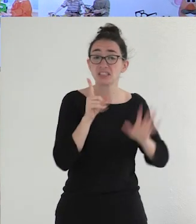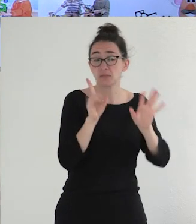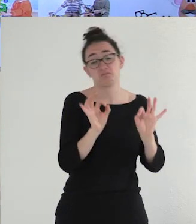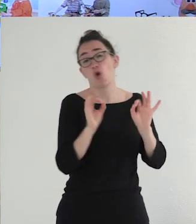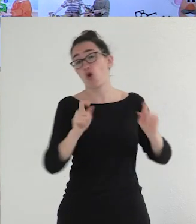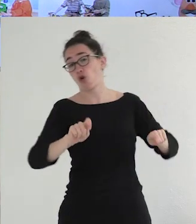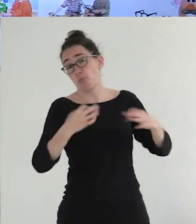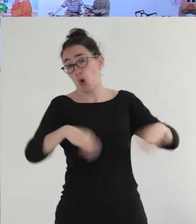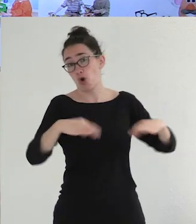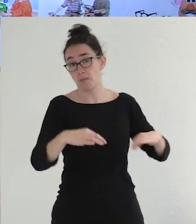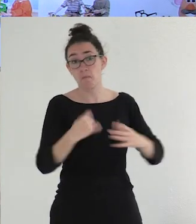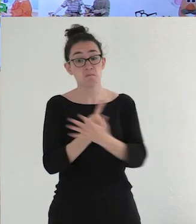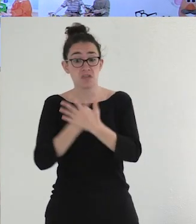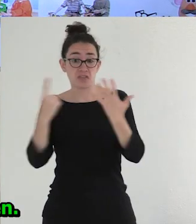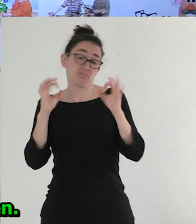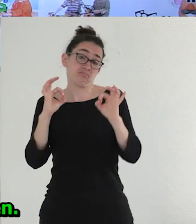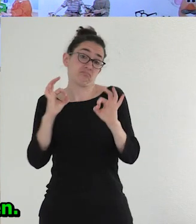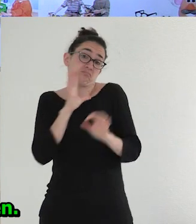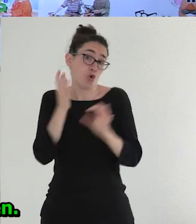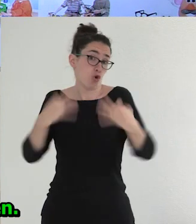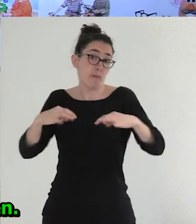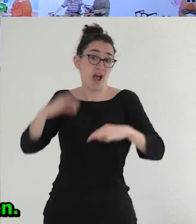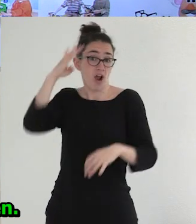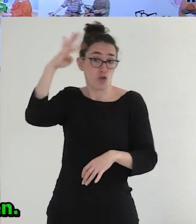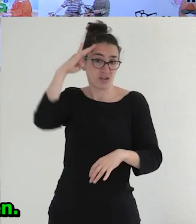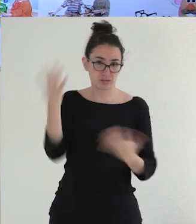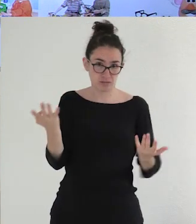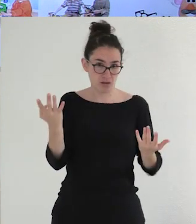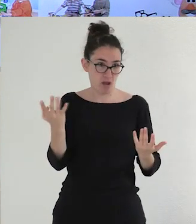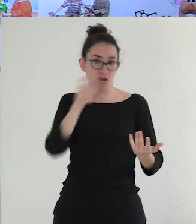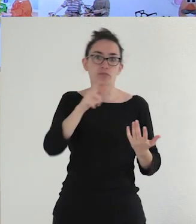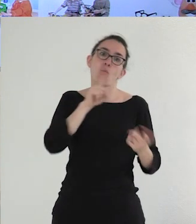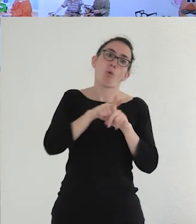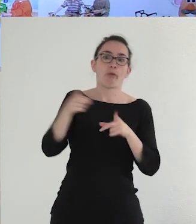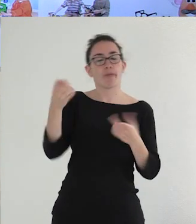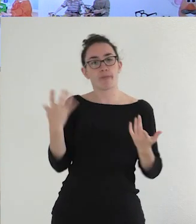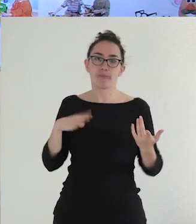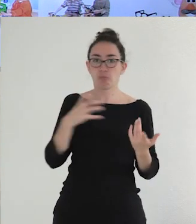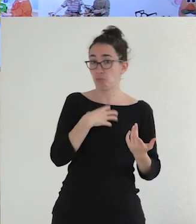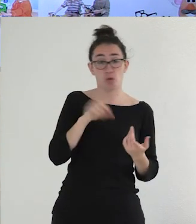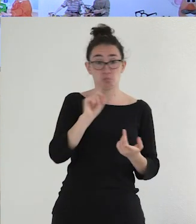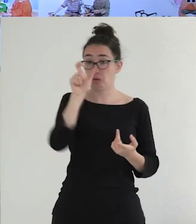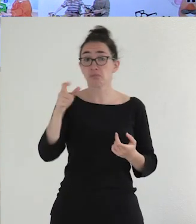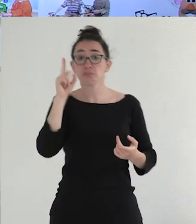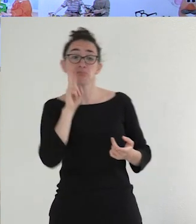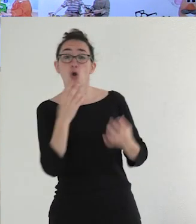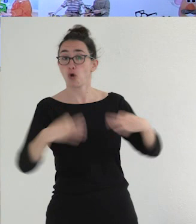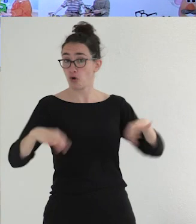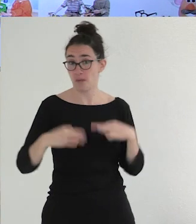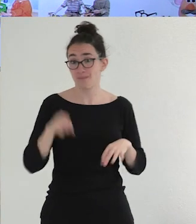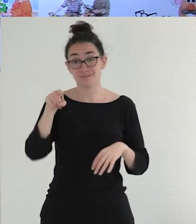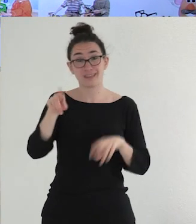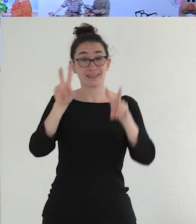infancia y con 16 forma parte de la adolescencia y nadie se sorprende y está todo bien, ¿no? Estos aprendizajes culturales de la masculinidad, pues,